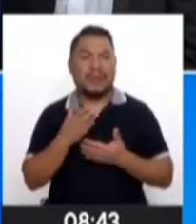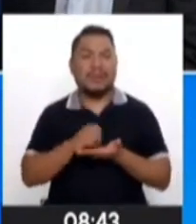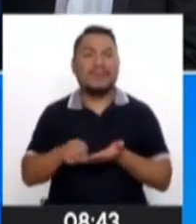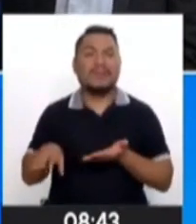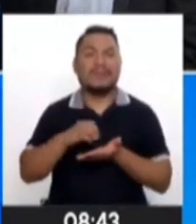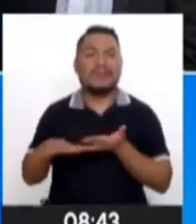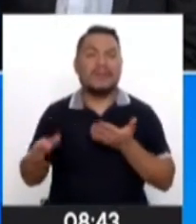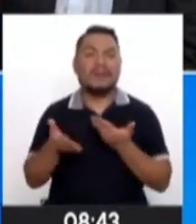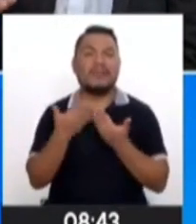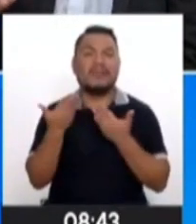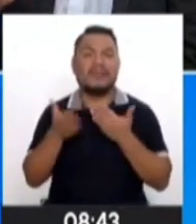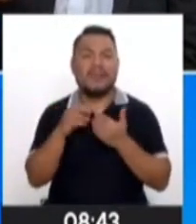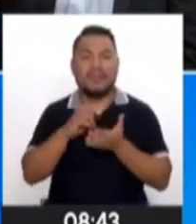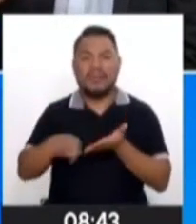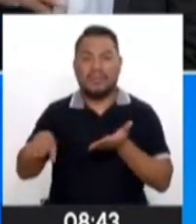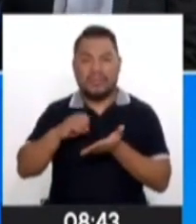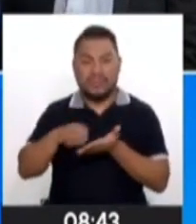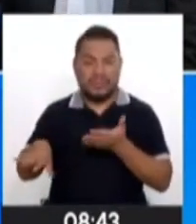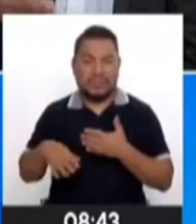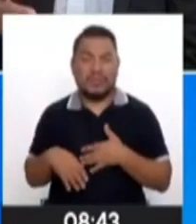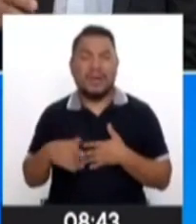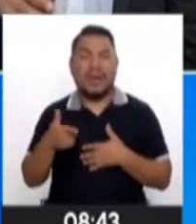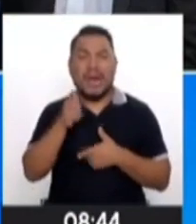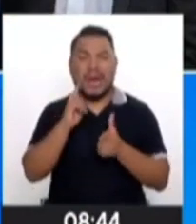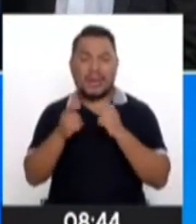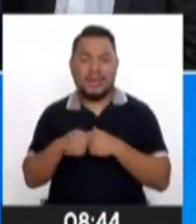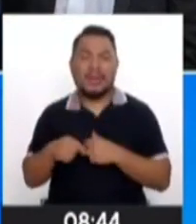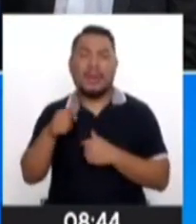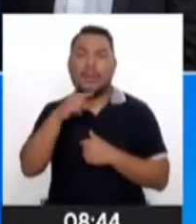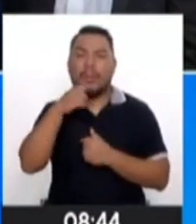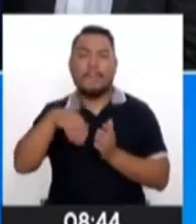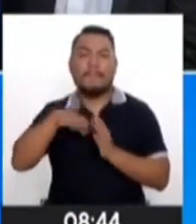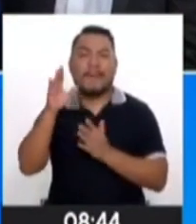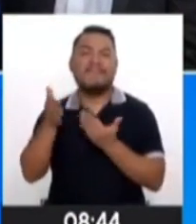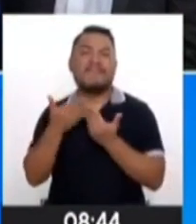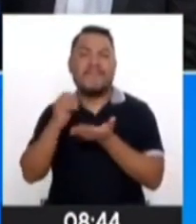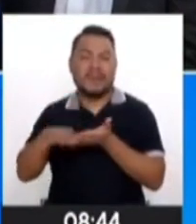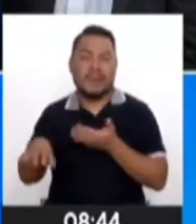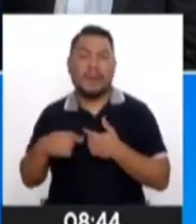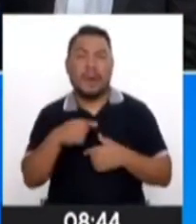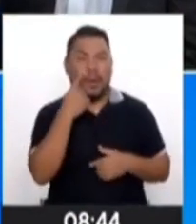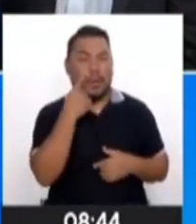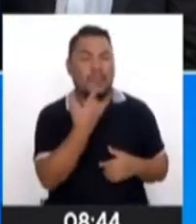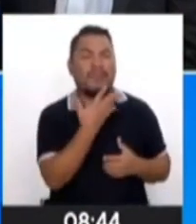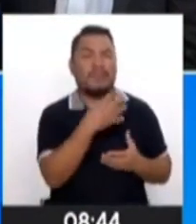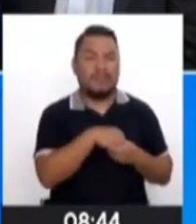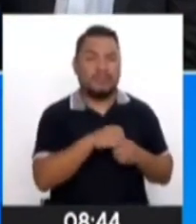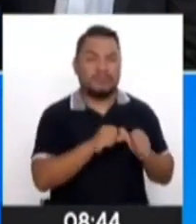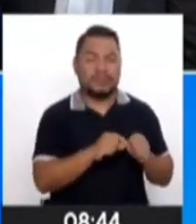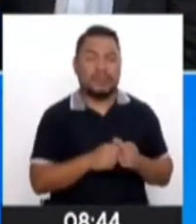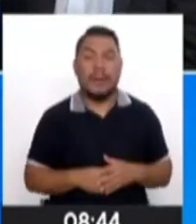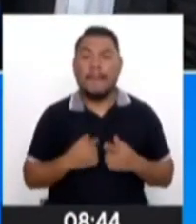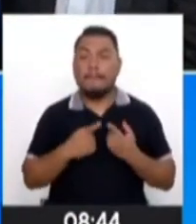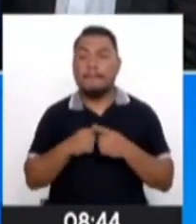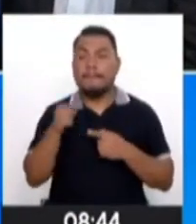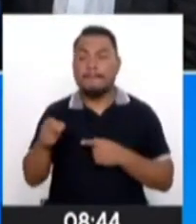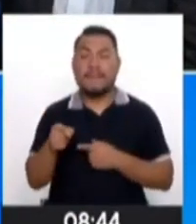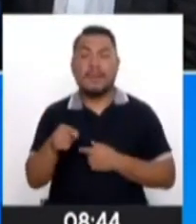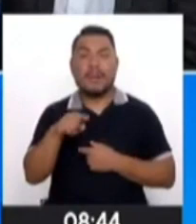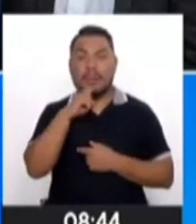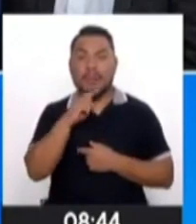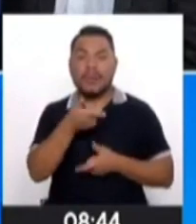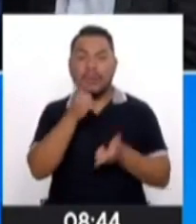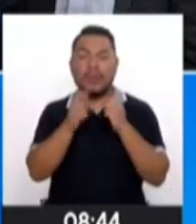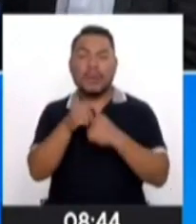mayor facilidad el alcohol que el varón. Ahí hay un problema biológico. Pero dos, el alcoholismo en la mujer se da en soledad, en